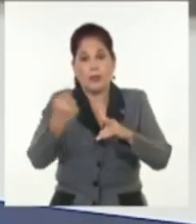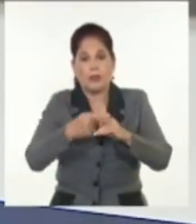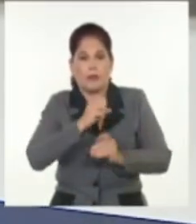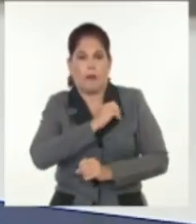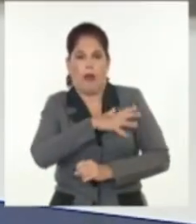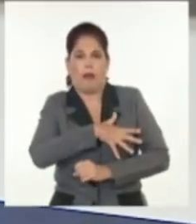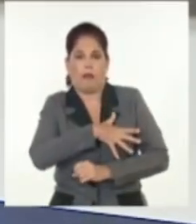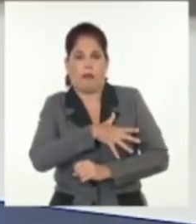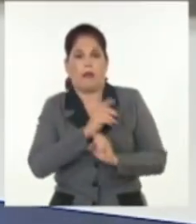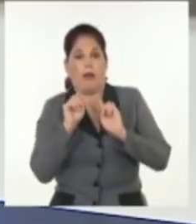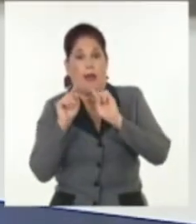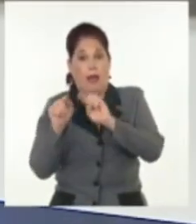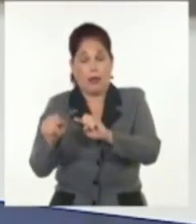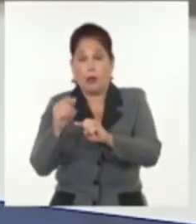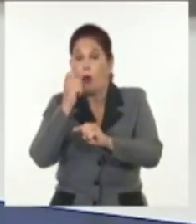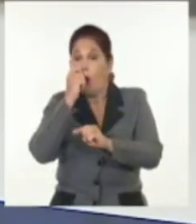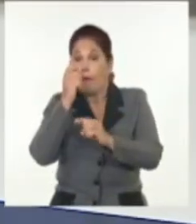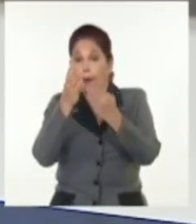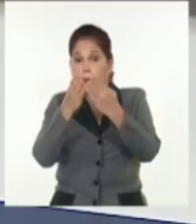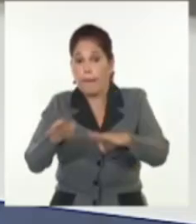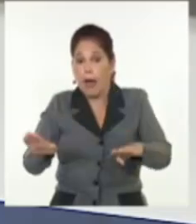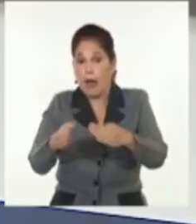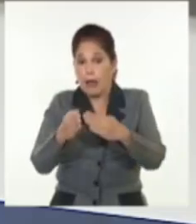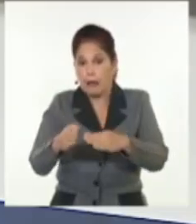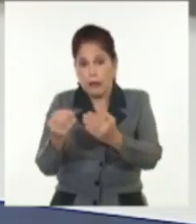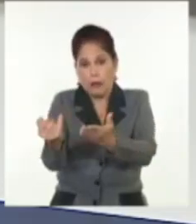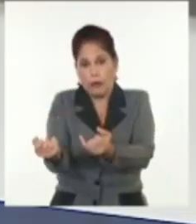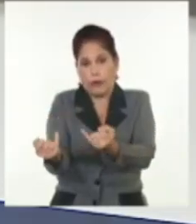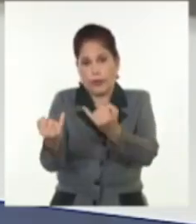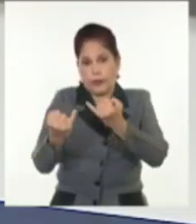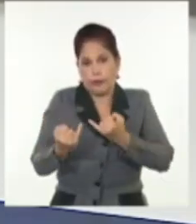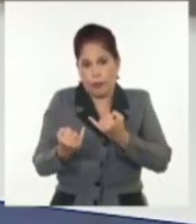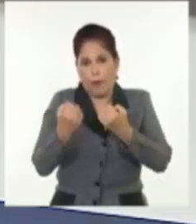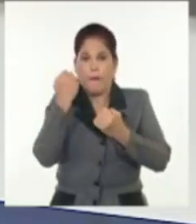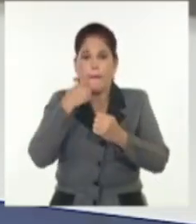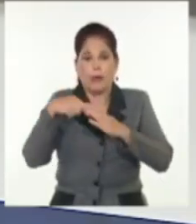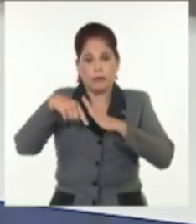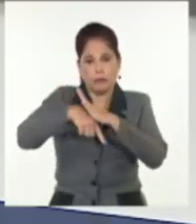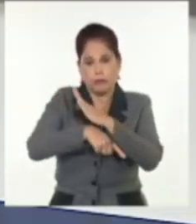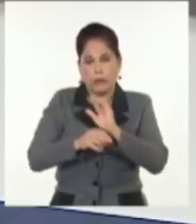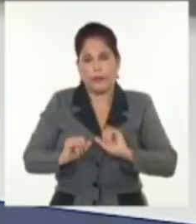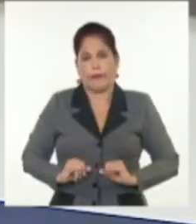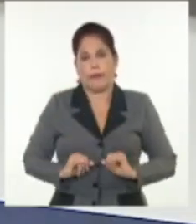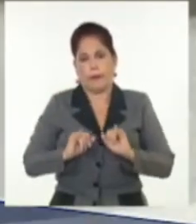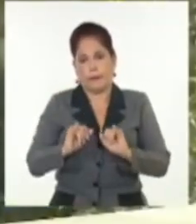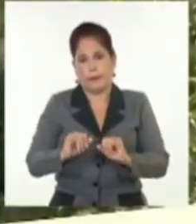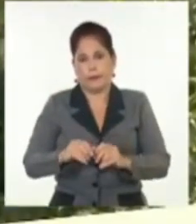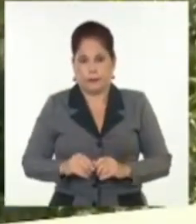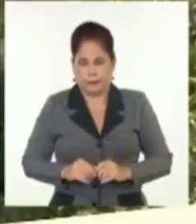el Líbano, el corresponsal de prensa latina Yodeni Masó nos ofrece más detalles. Lo tenemos en pantalla.